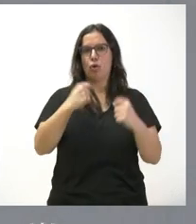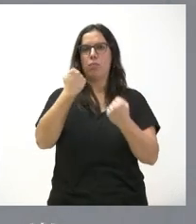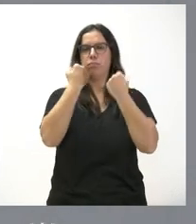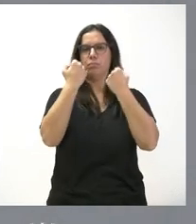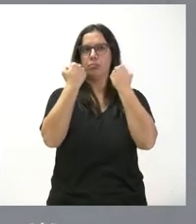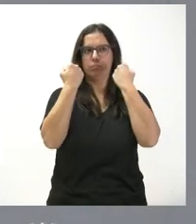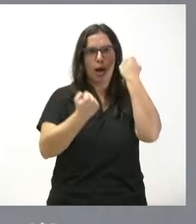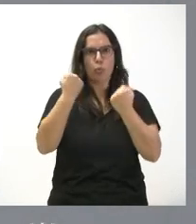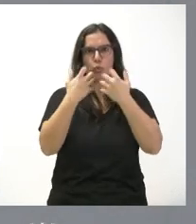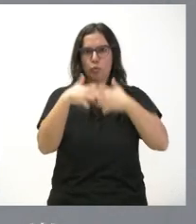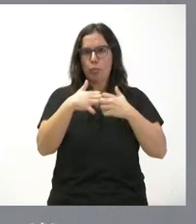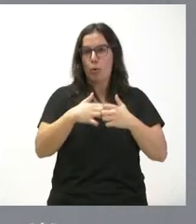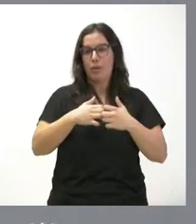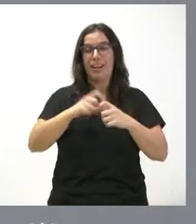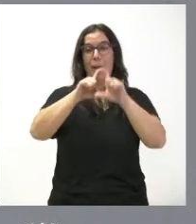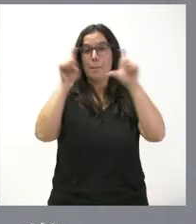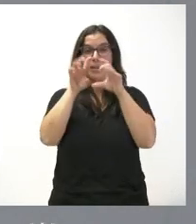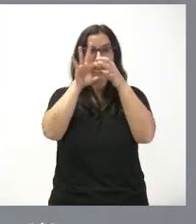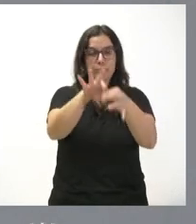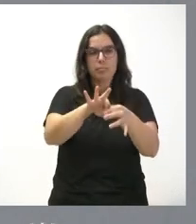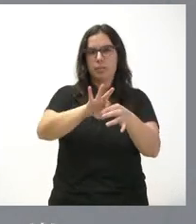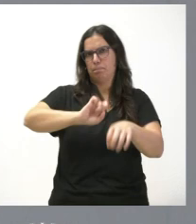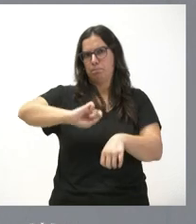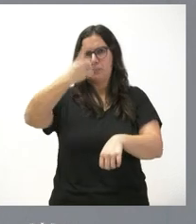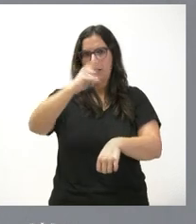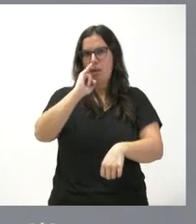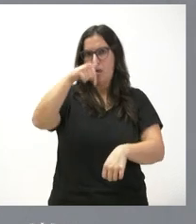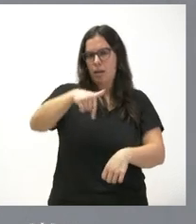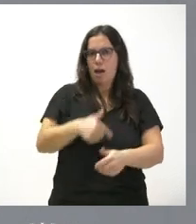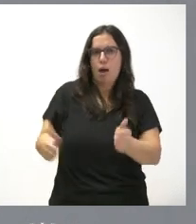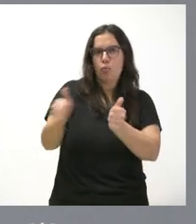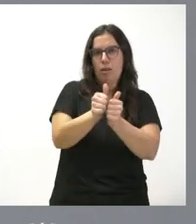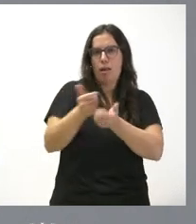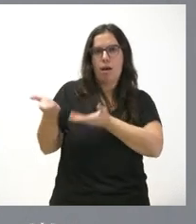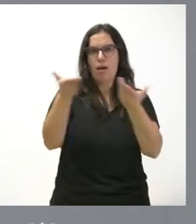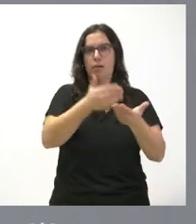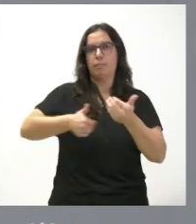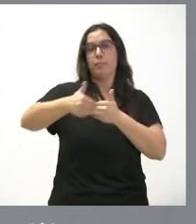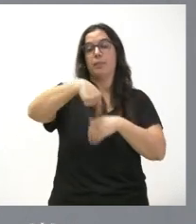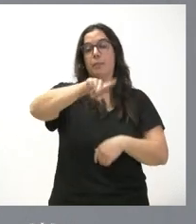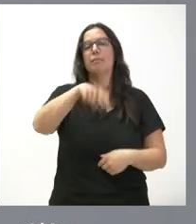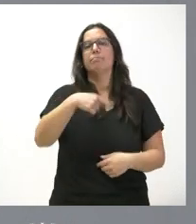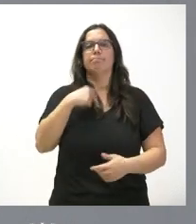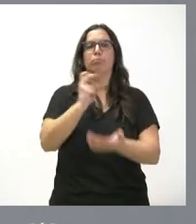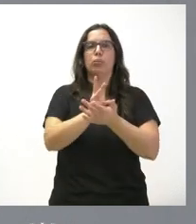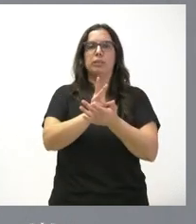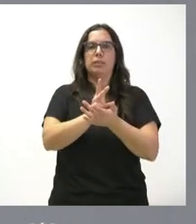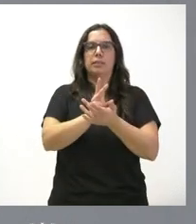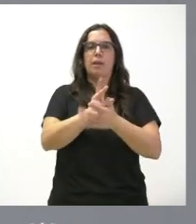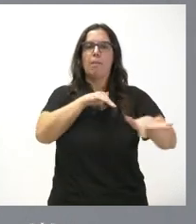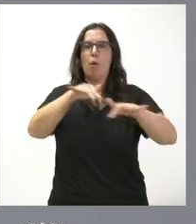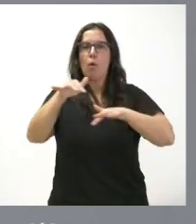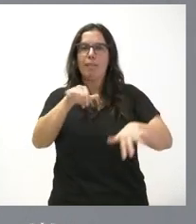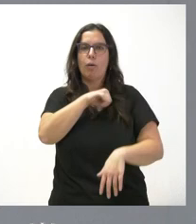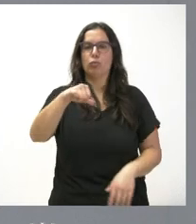el mayor volumen también de empresas en el ámbito de empresas auxiliares del automóvil, apuesta por la movilidad